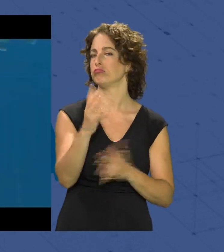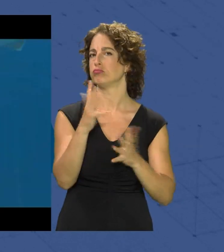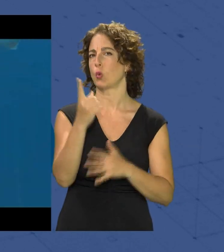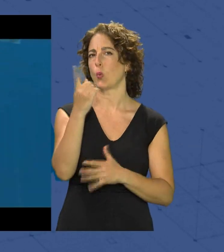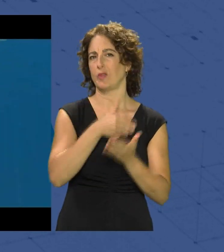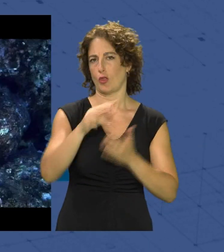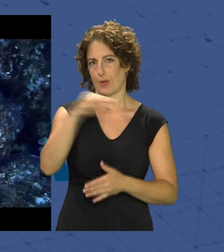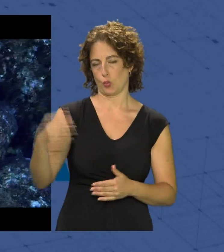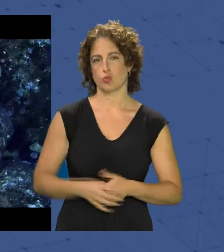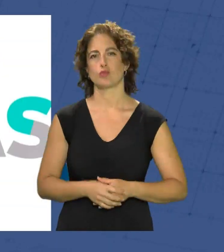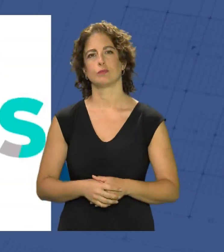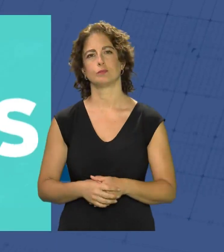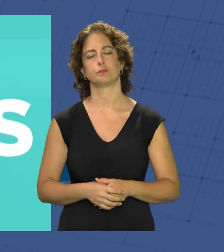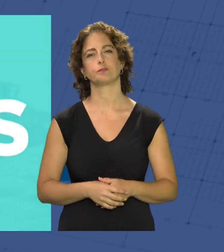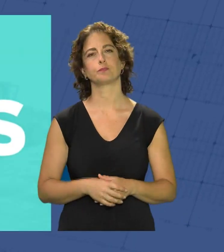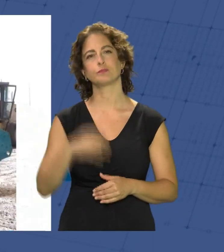millón de euros